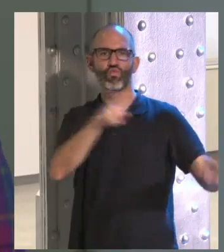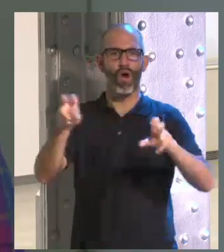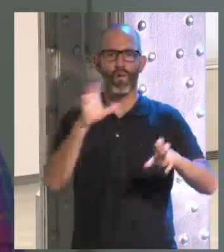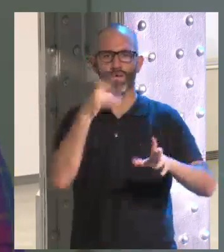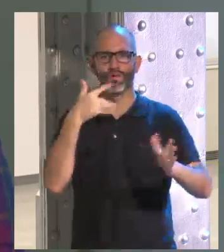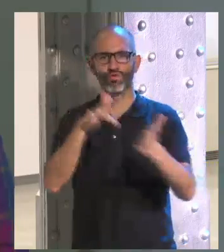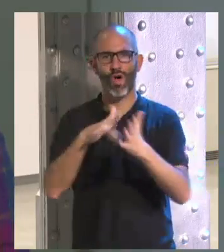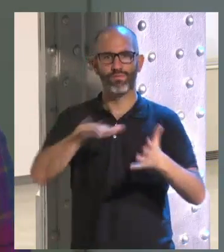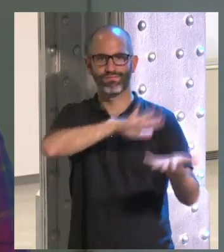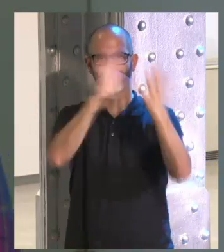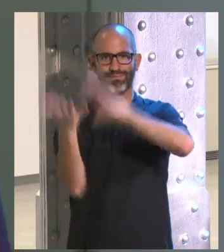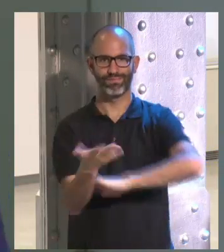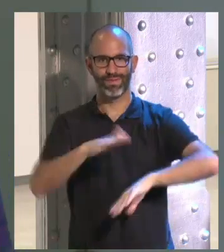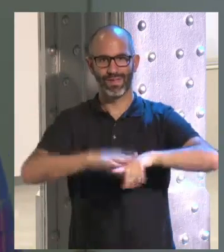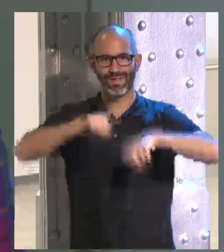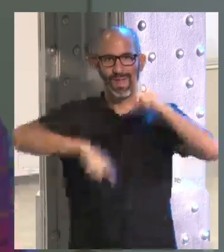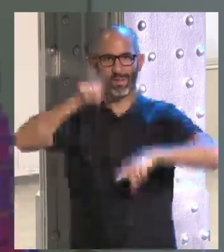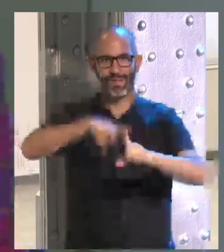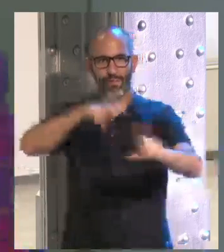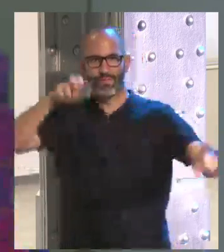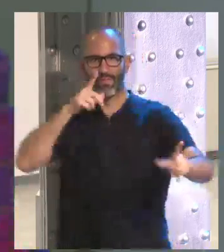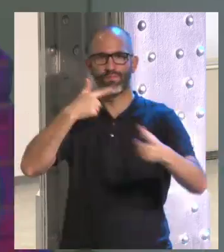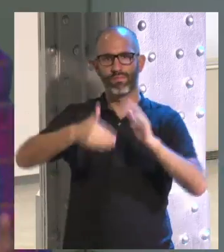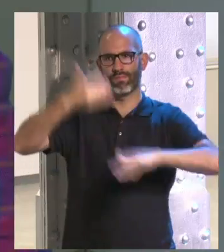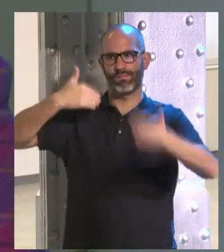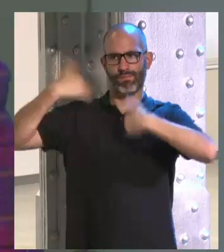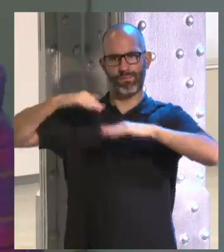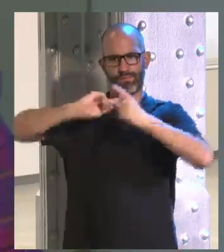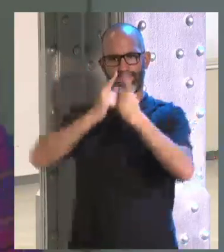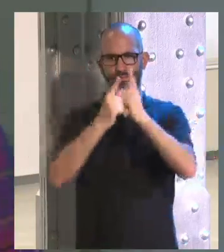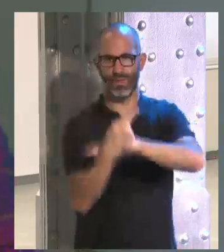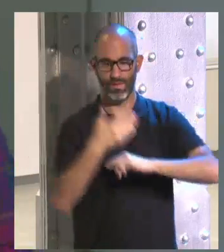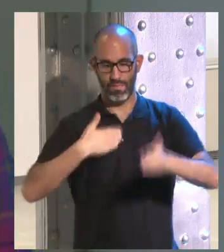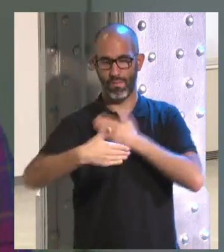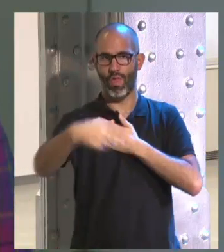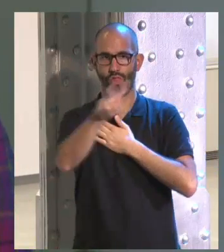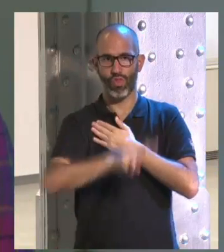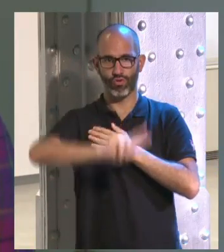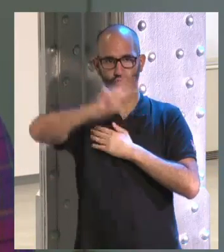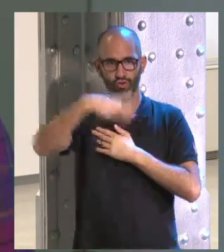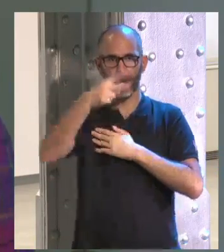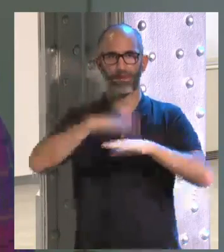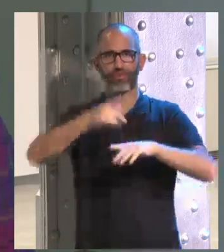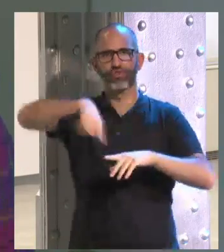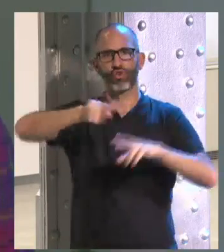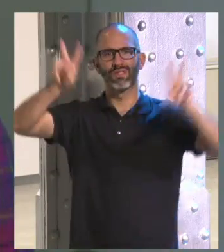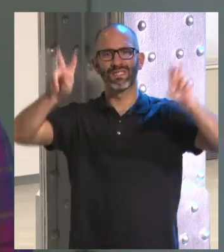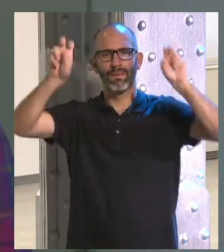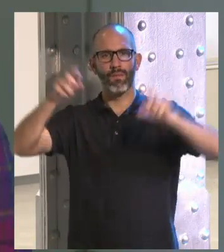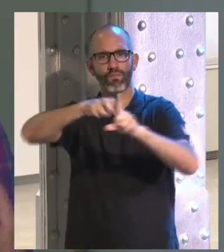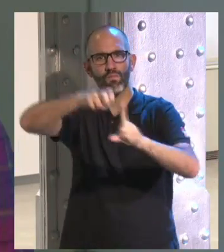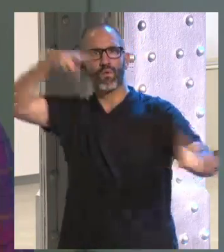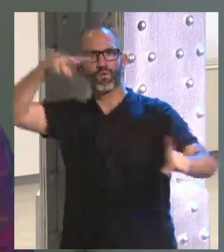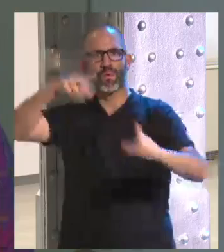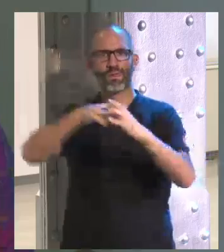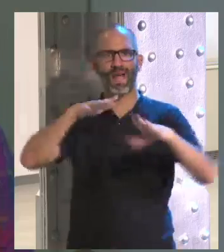que cambia radicalmente muchos de los paradigmas clásicos. Durante estas próximas dos horas vamos a abordar este tema desde un punto de vista de